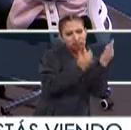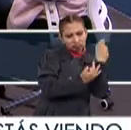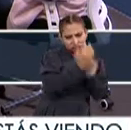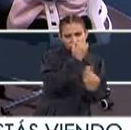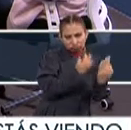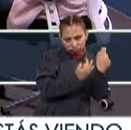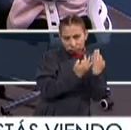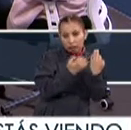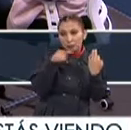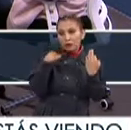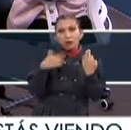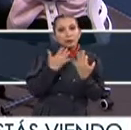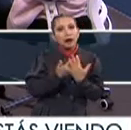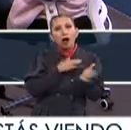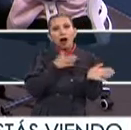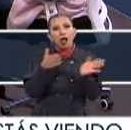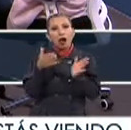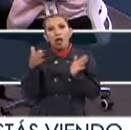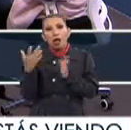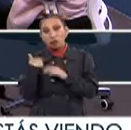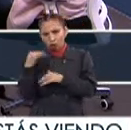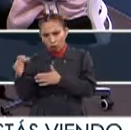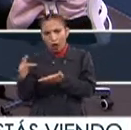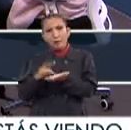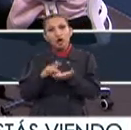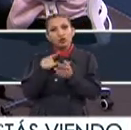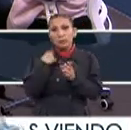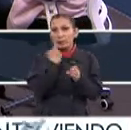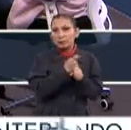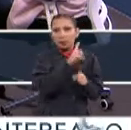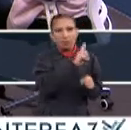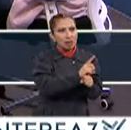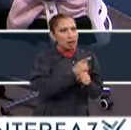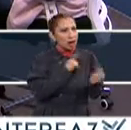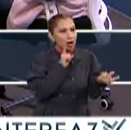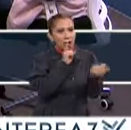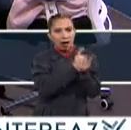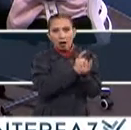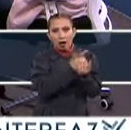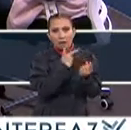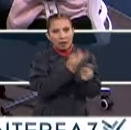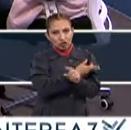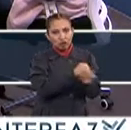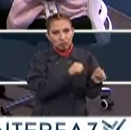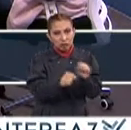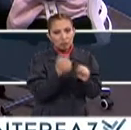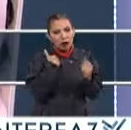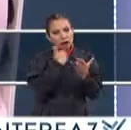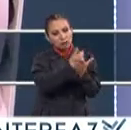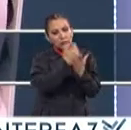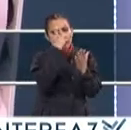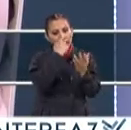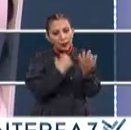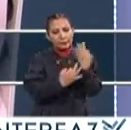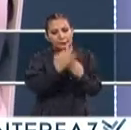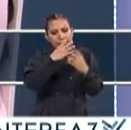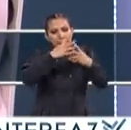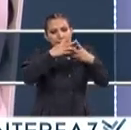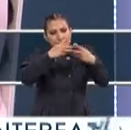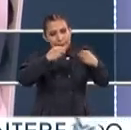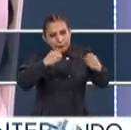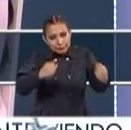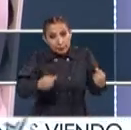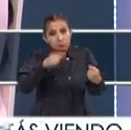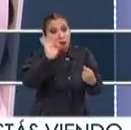semanas previas No esperarme, yo puedo recibir el apoyo desde el primer día siguiente al evento Y eso me va a ayudar a recuperarme más rápido